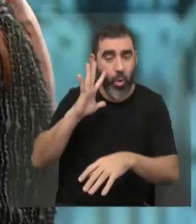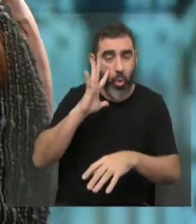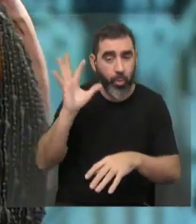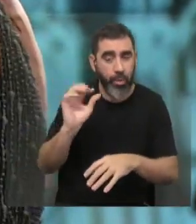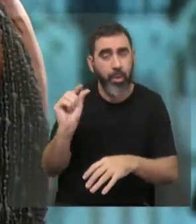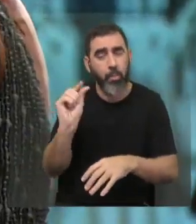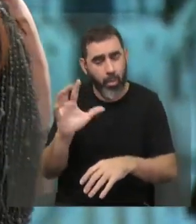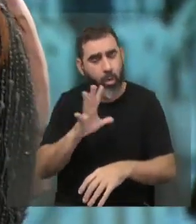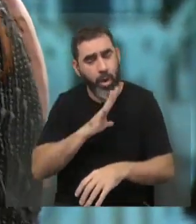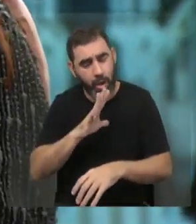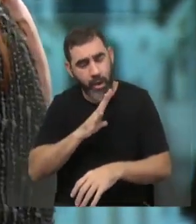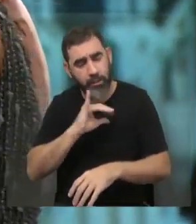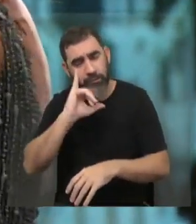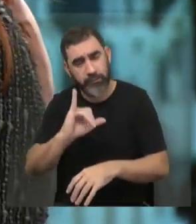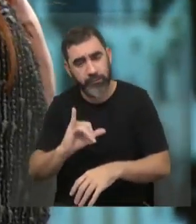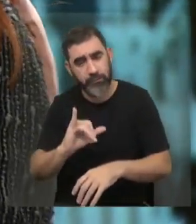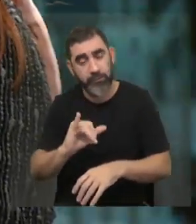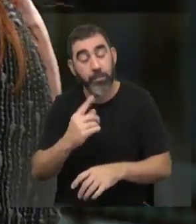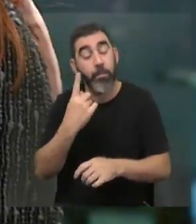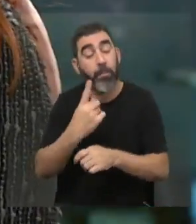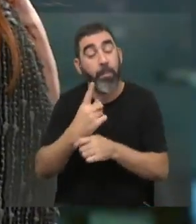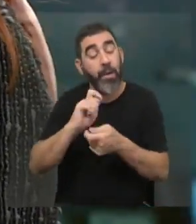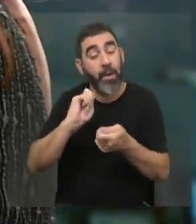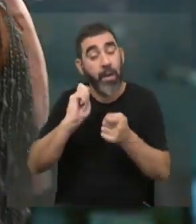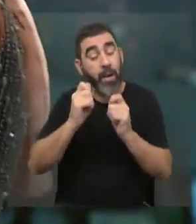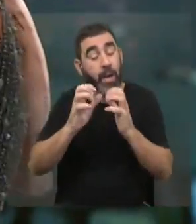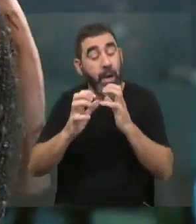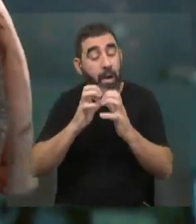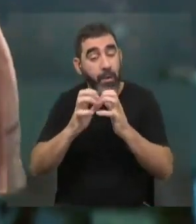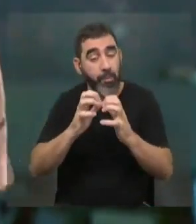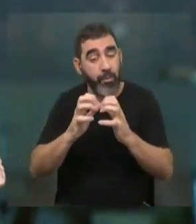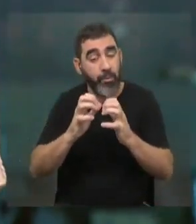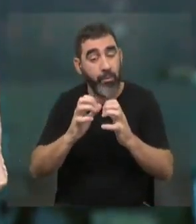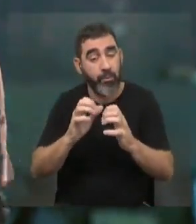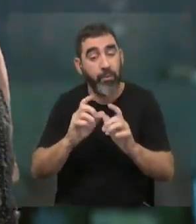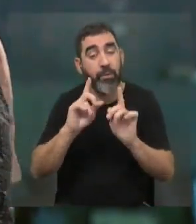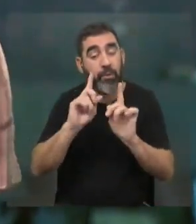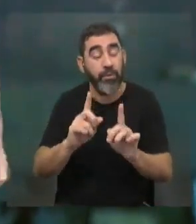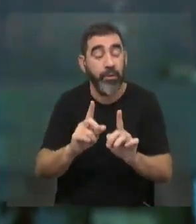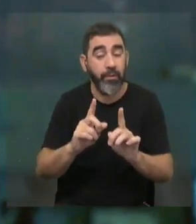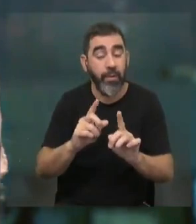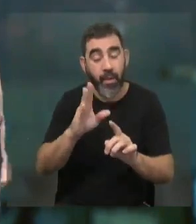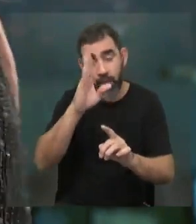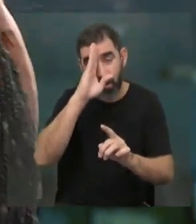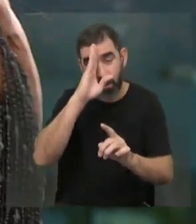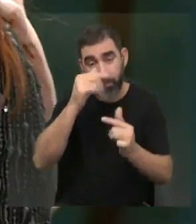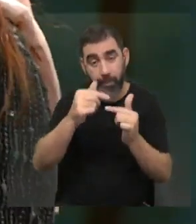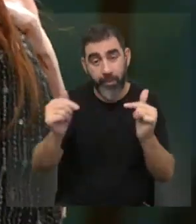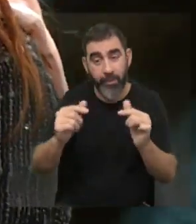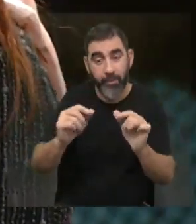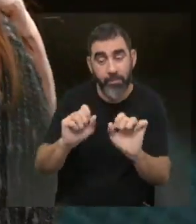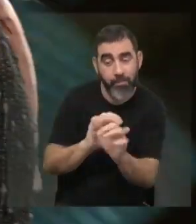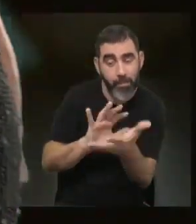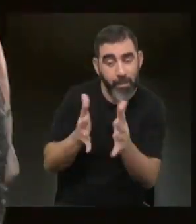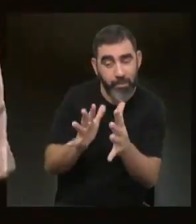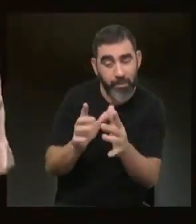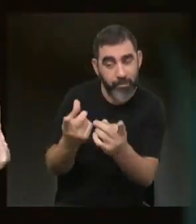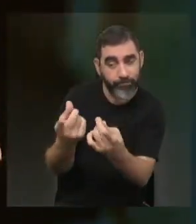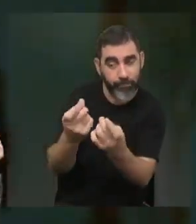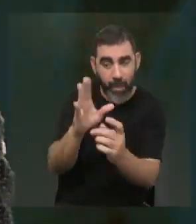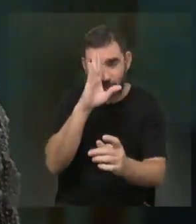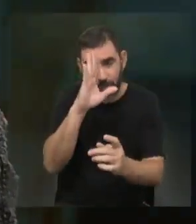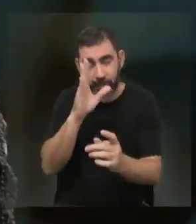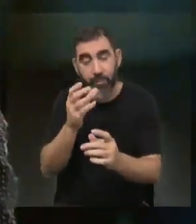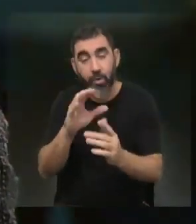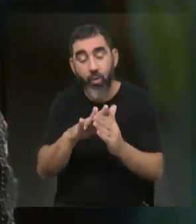poco, porque si uno observa cómo fue la primera transición energética, creo que hay obtener aprendizajes de las cosas que no salieron tan bien, pero se